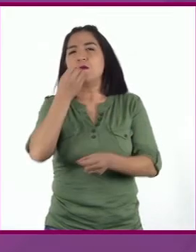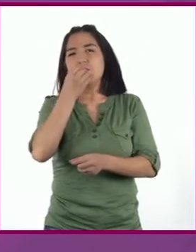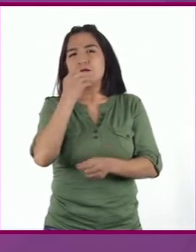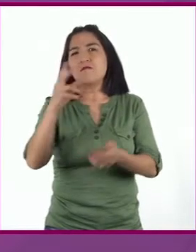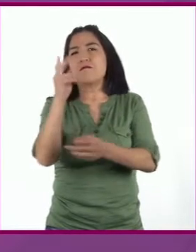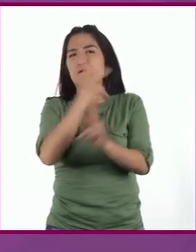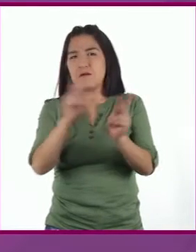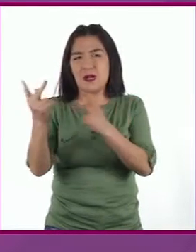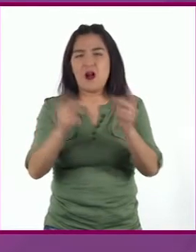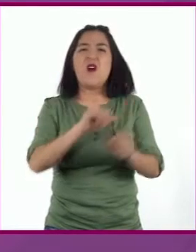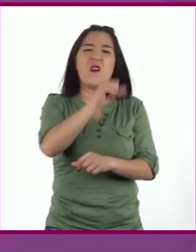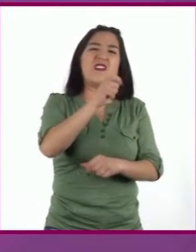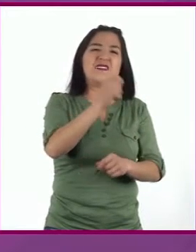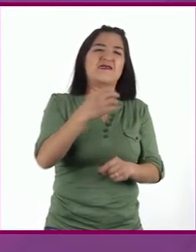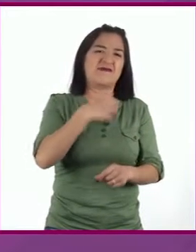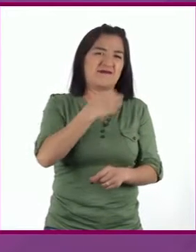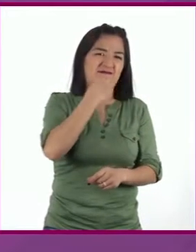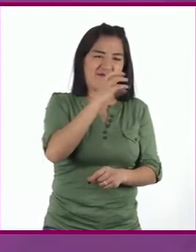otras, estiércol.